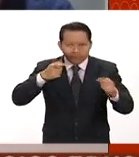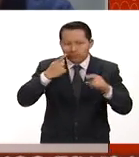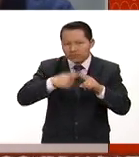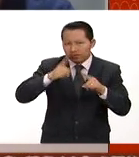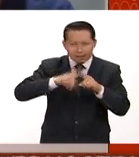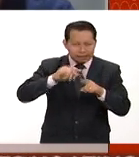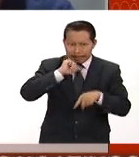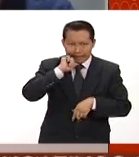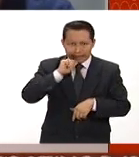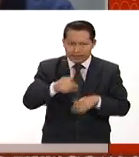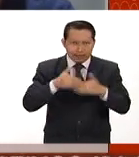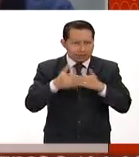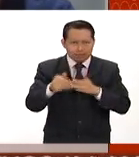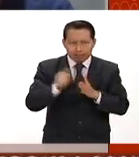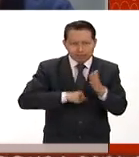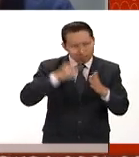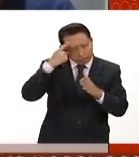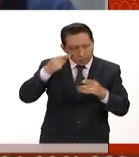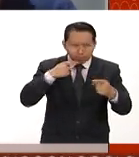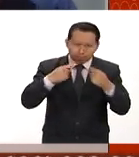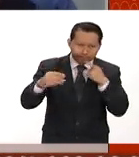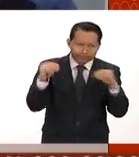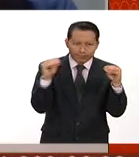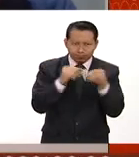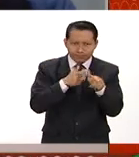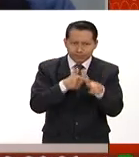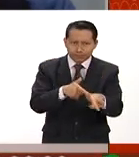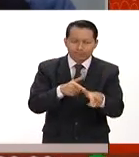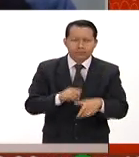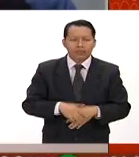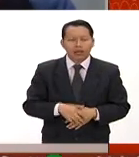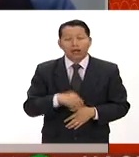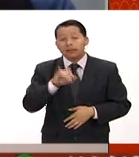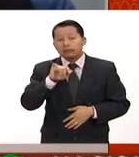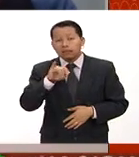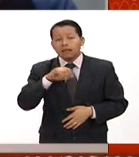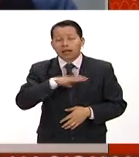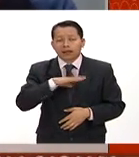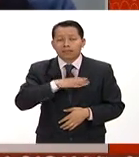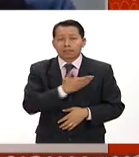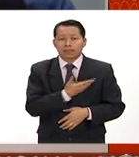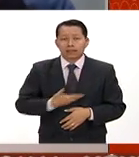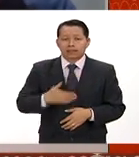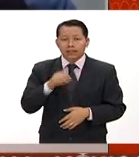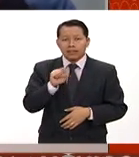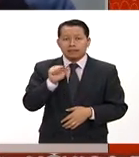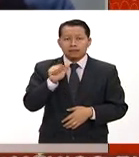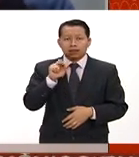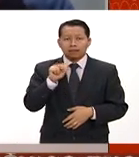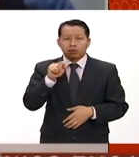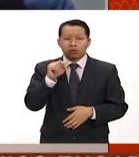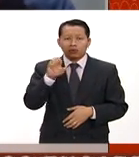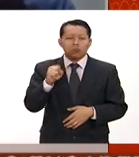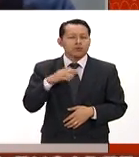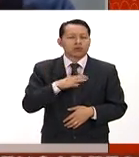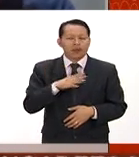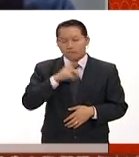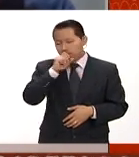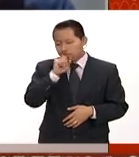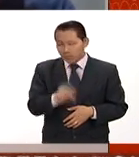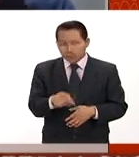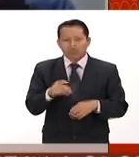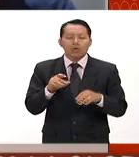reorganizan otra vez estas negociaciones si el presidente Santos tiene una tiene unas herramientas